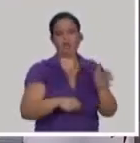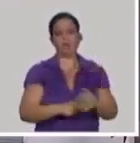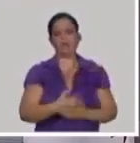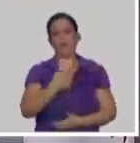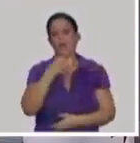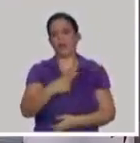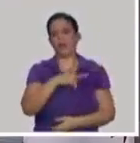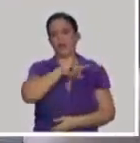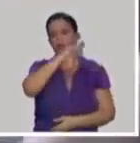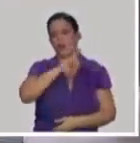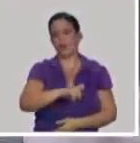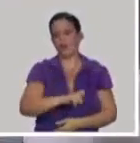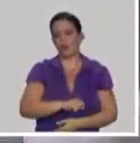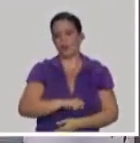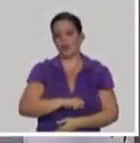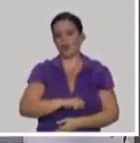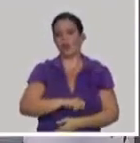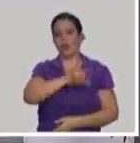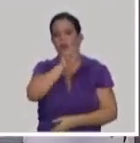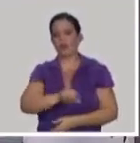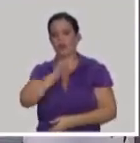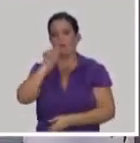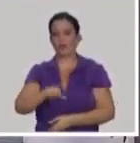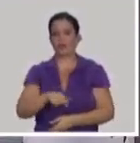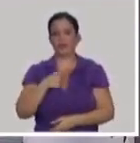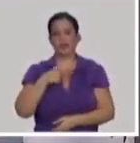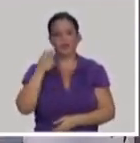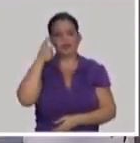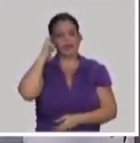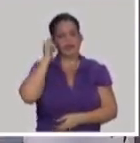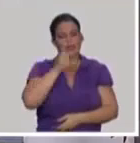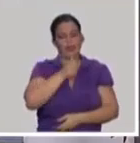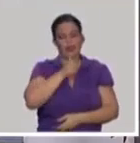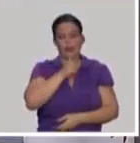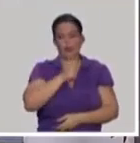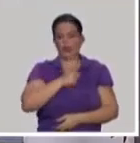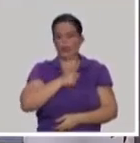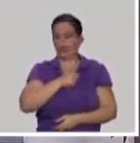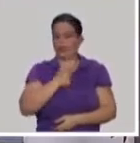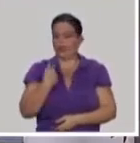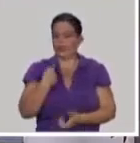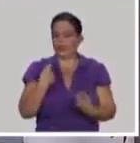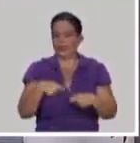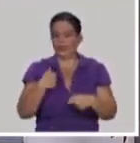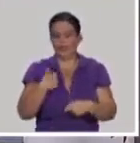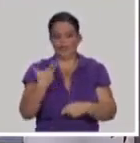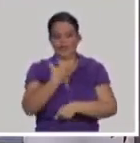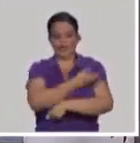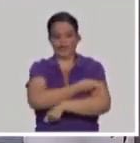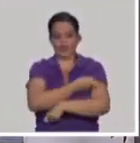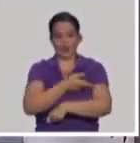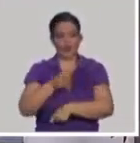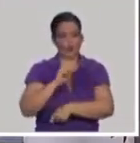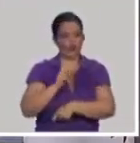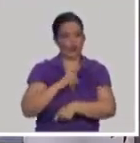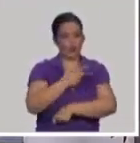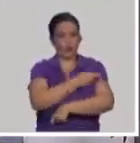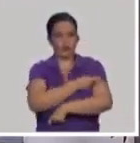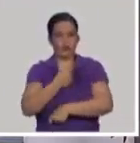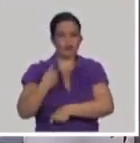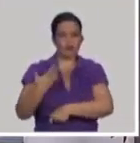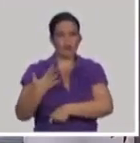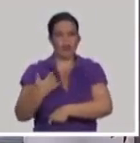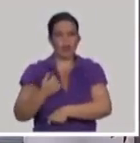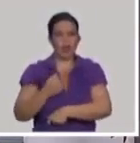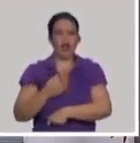para decidir, ¿me vacuno o no me vacuno? Y entonces, lo que traemos aquí es la compilación de las evidencias, es